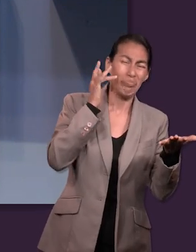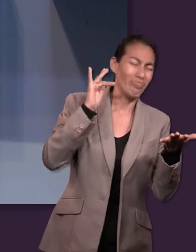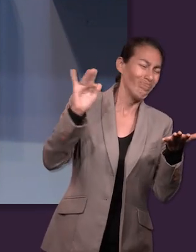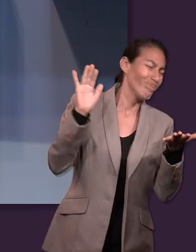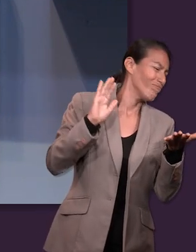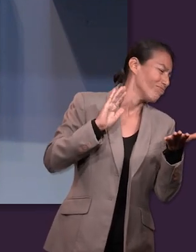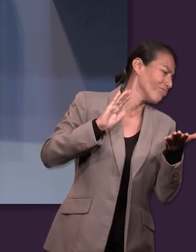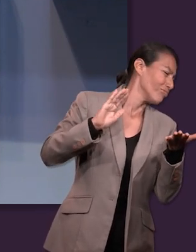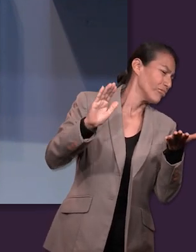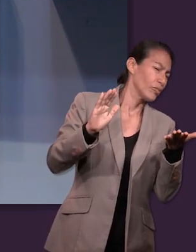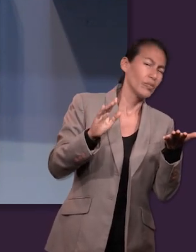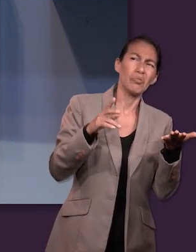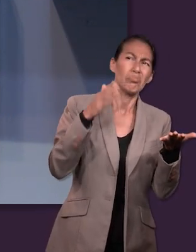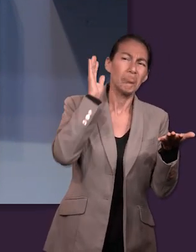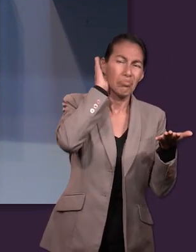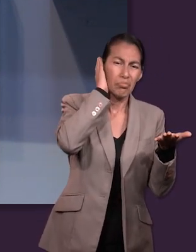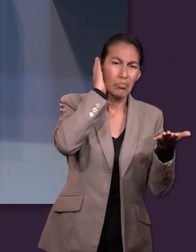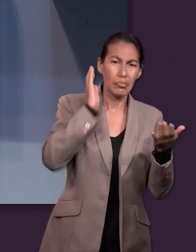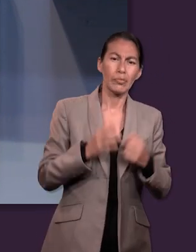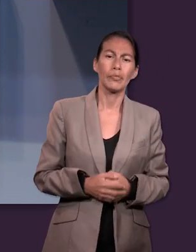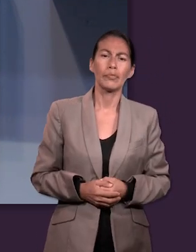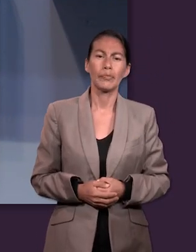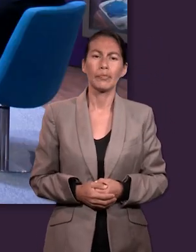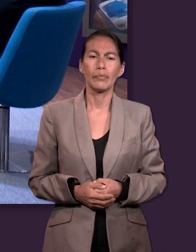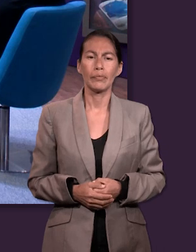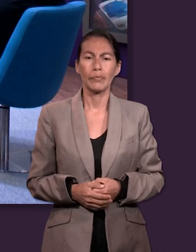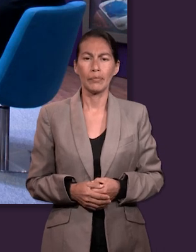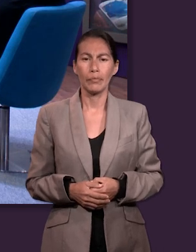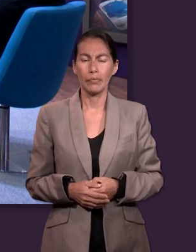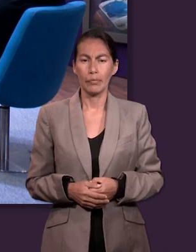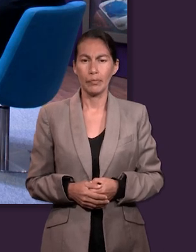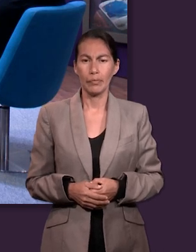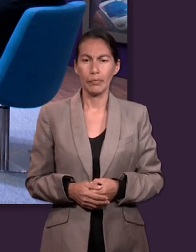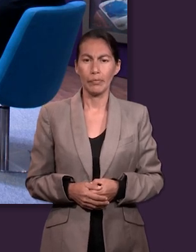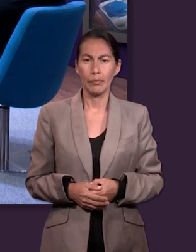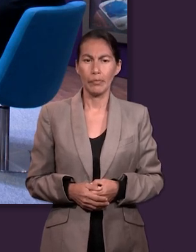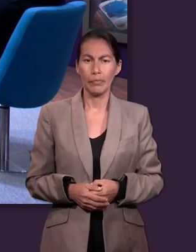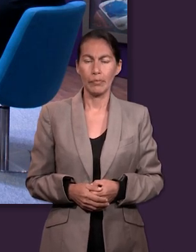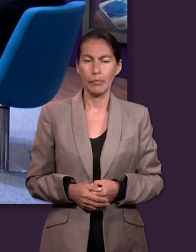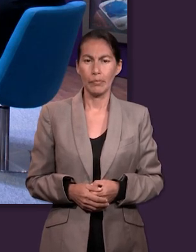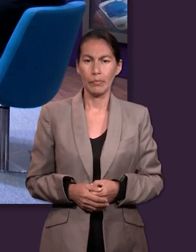Hay un contraste evidente, como bien mencionaba Jaime.